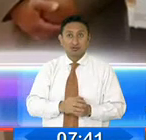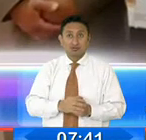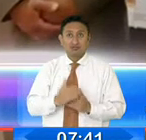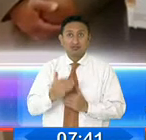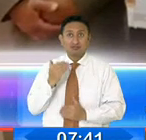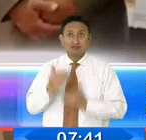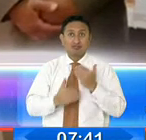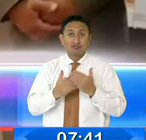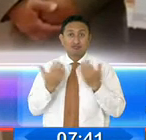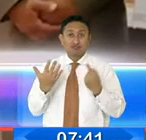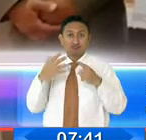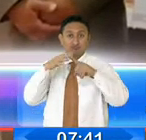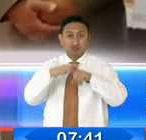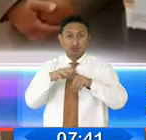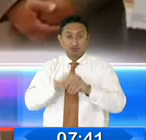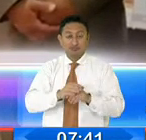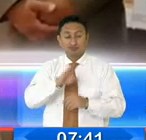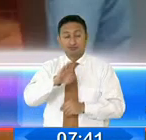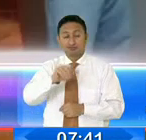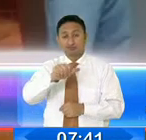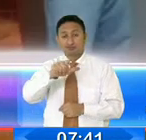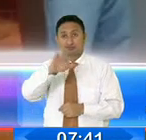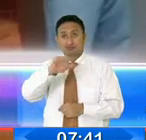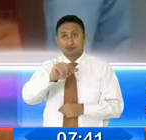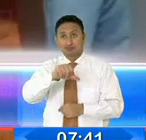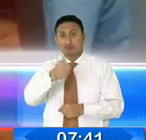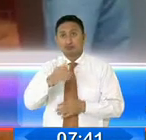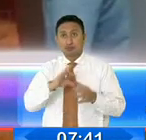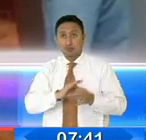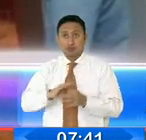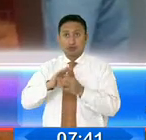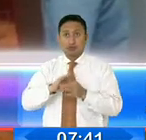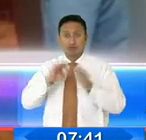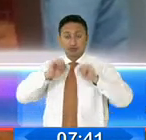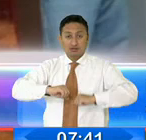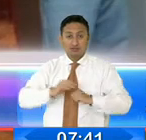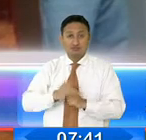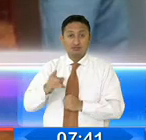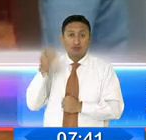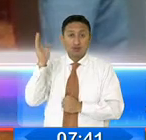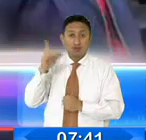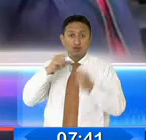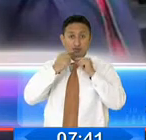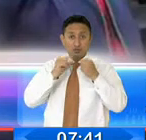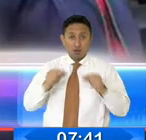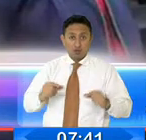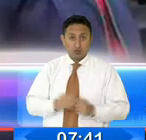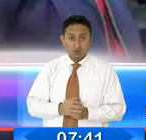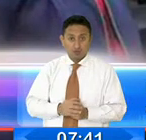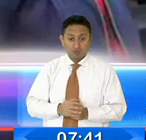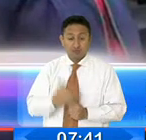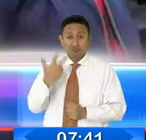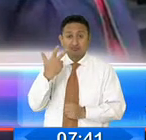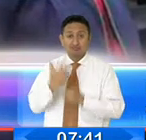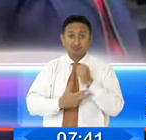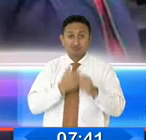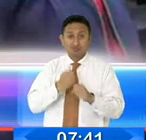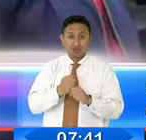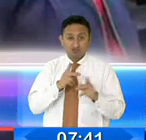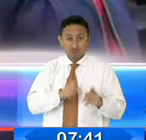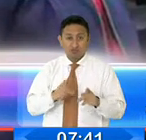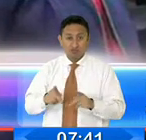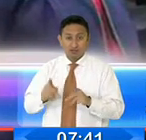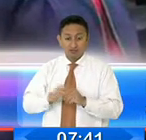proceso de inclusión, Baltasar y otros compañeros recibieron clases bilingües con un profesor de quechua. Luego de tres años de preparación,